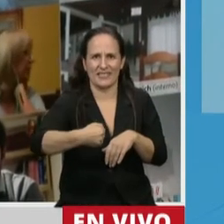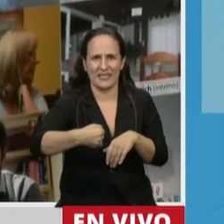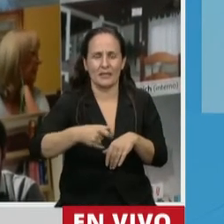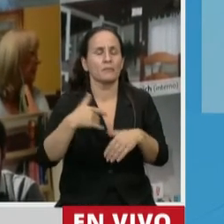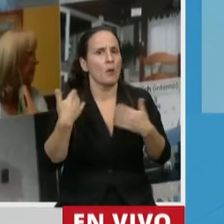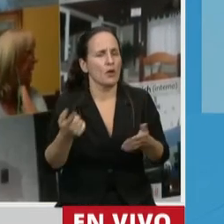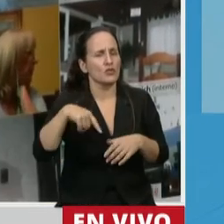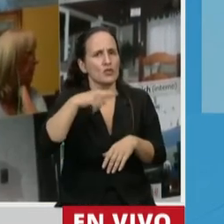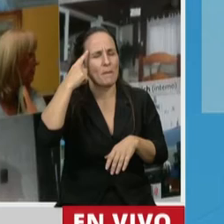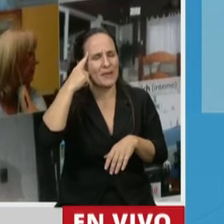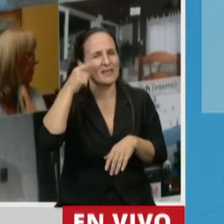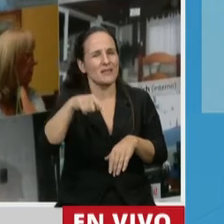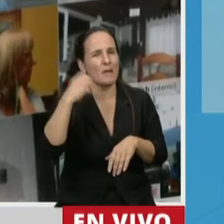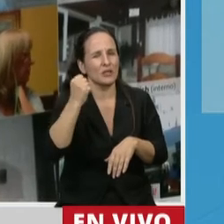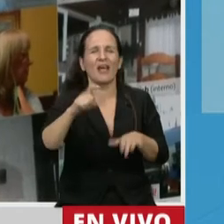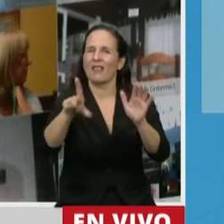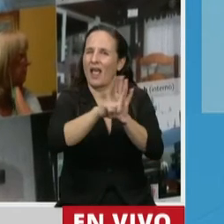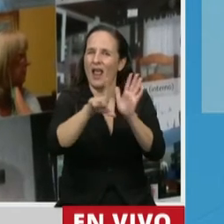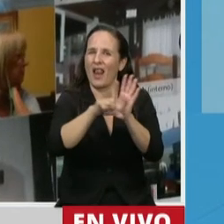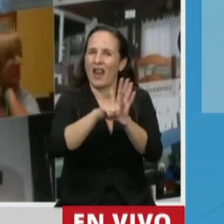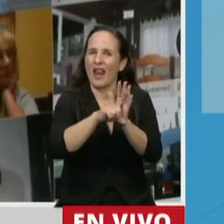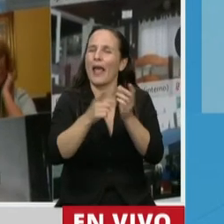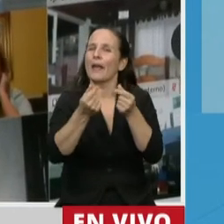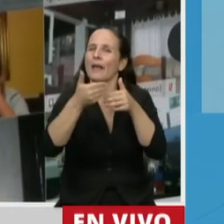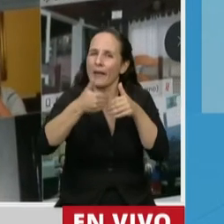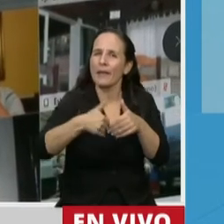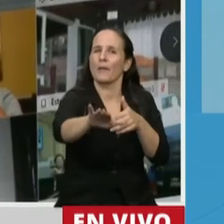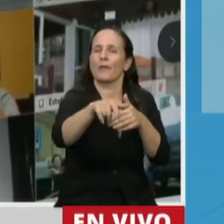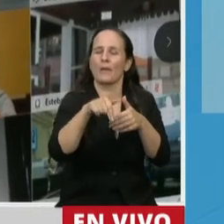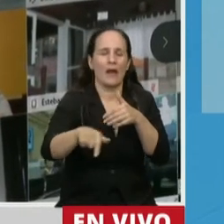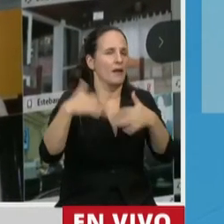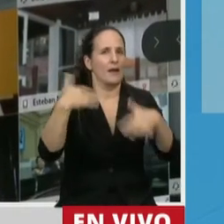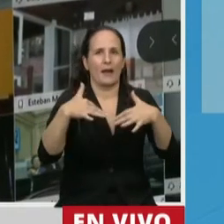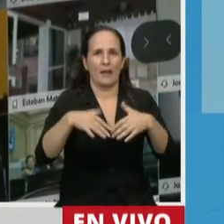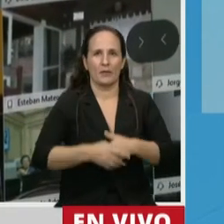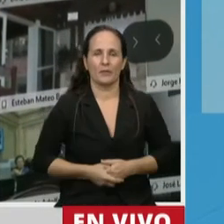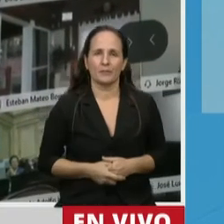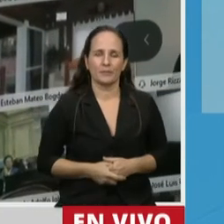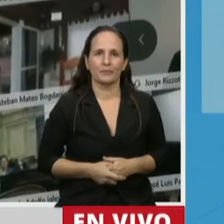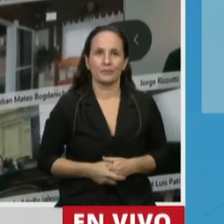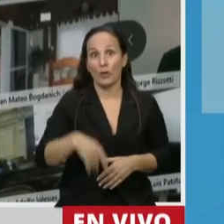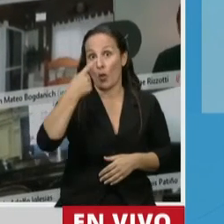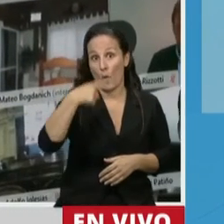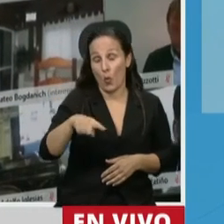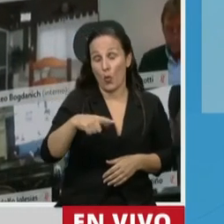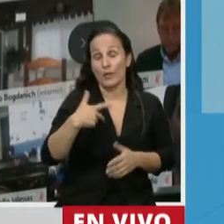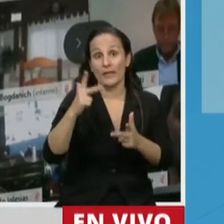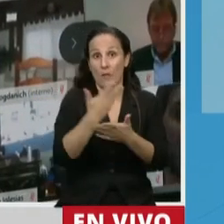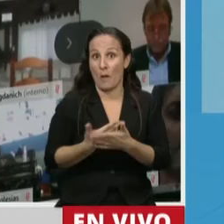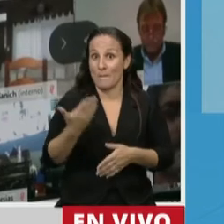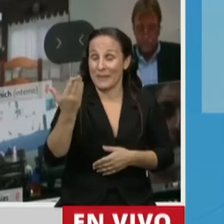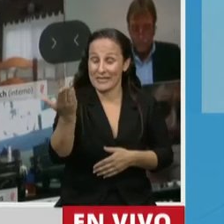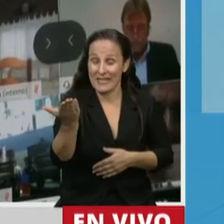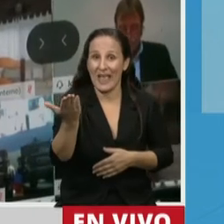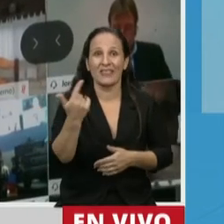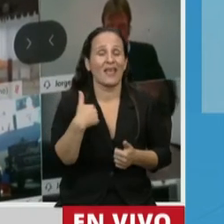sería deseable que esta ley comience a aplicarse plenamente lo antes posible. Por último, señor Presidente, no quiero